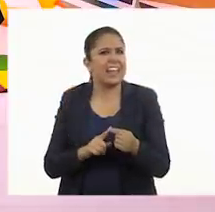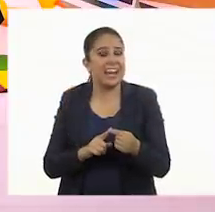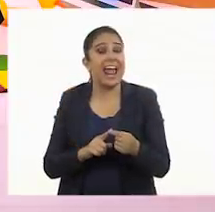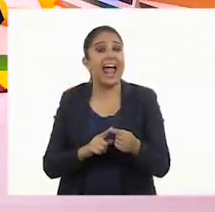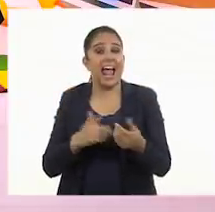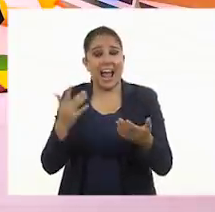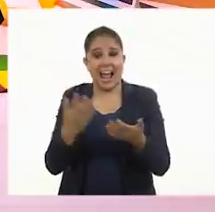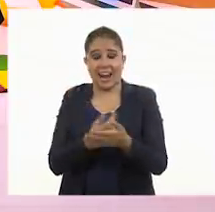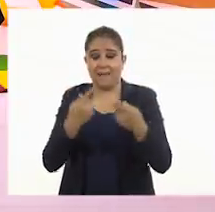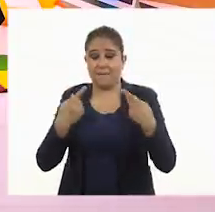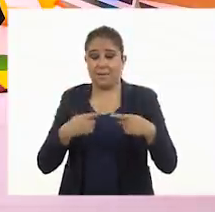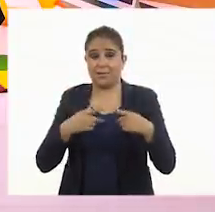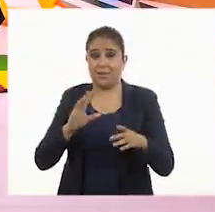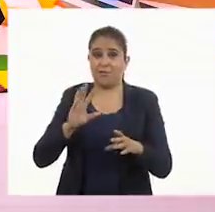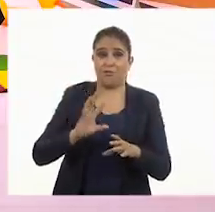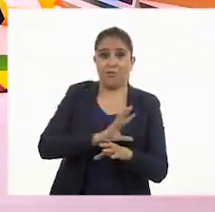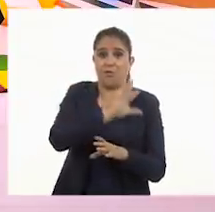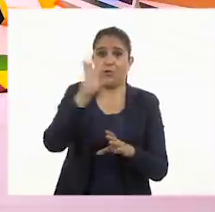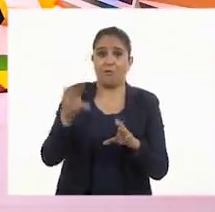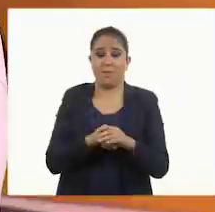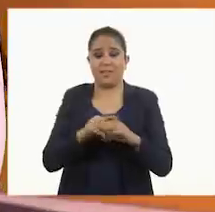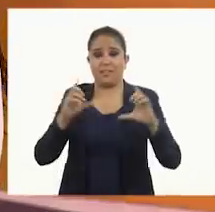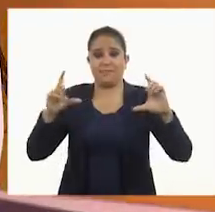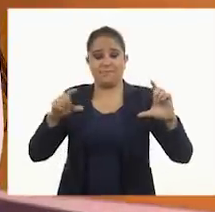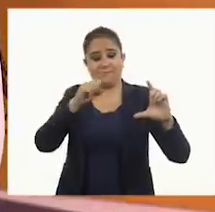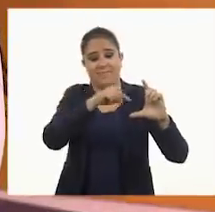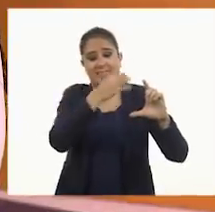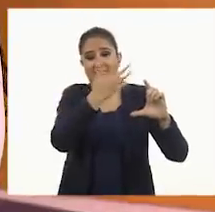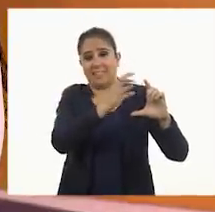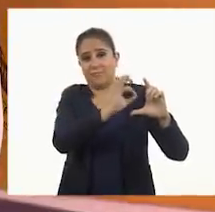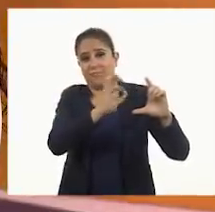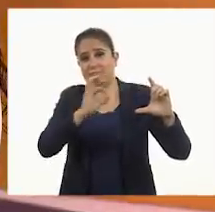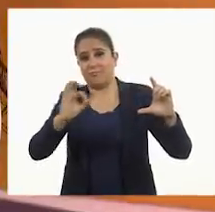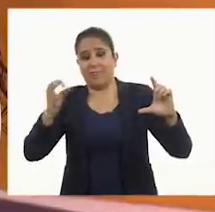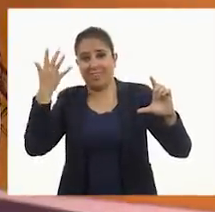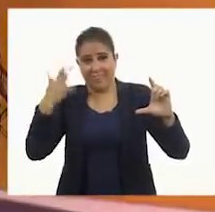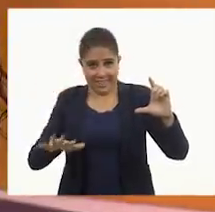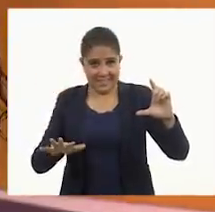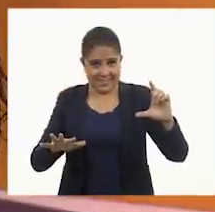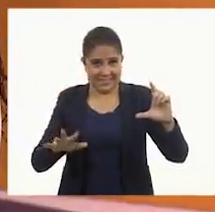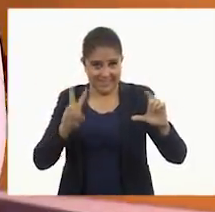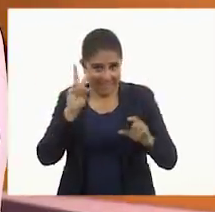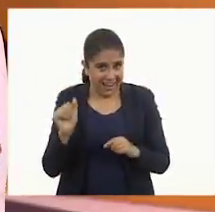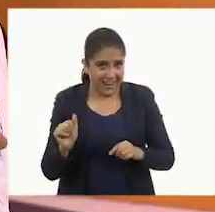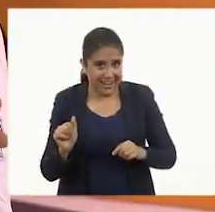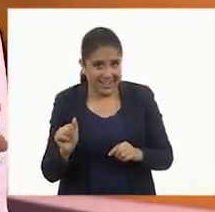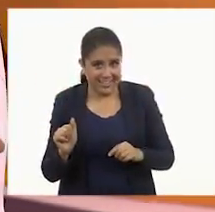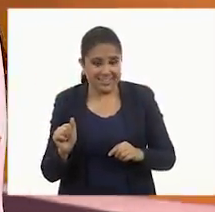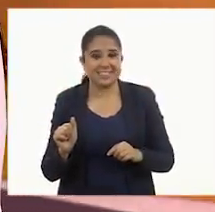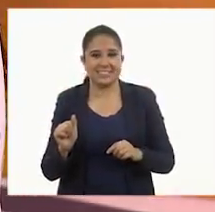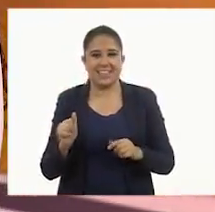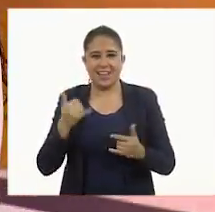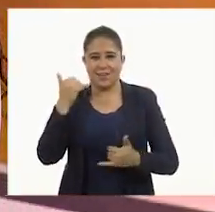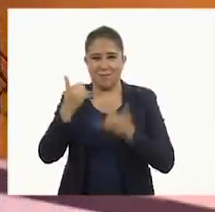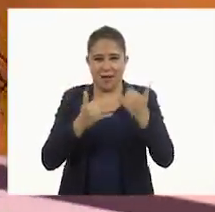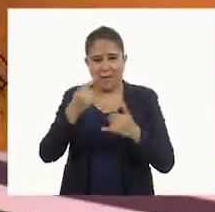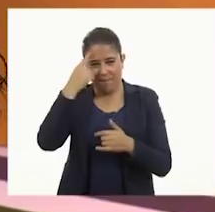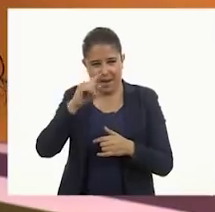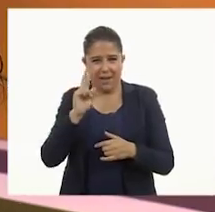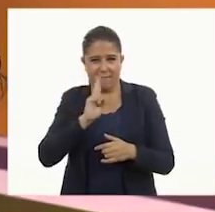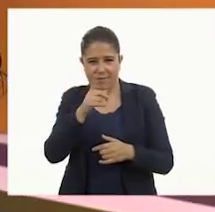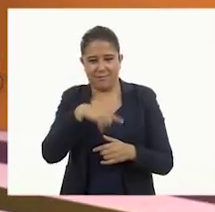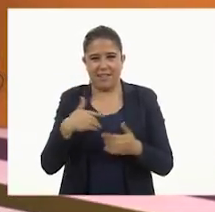persona que complete un tablero con 10. ¿Te parece? Perfecto. Vamos a jugarlo para que lo